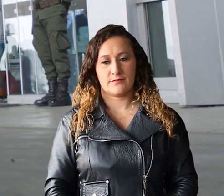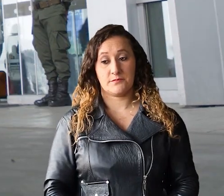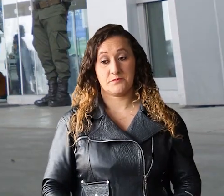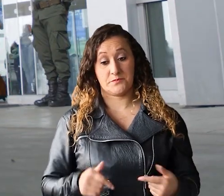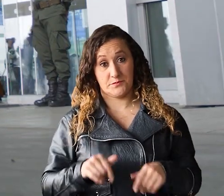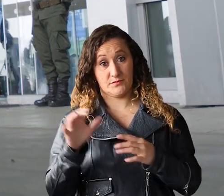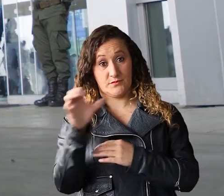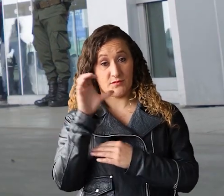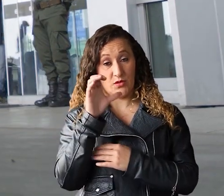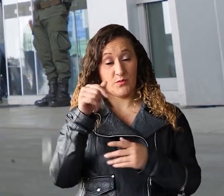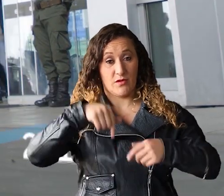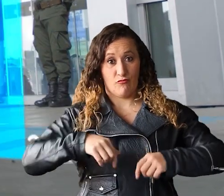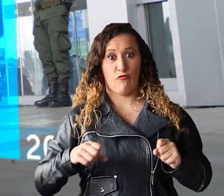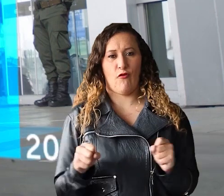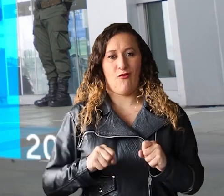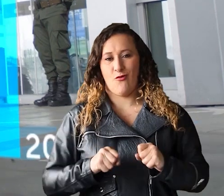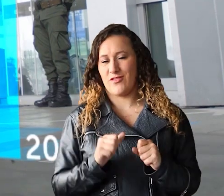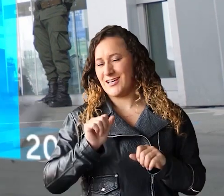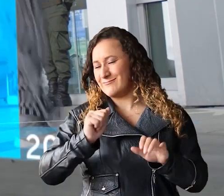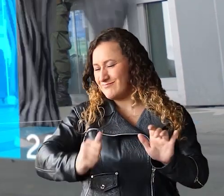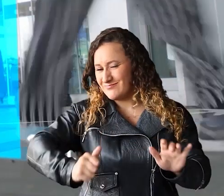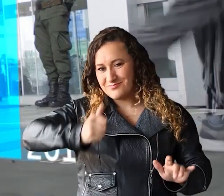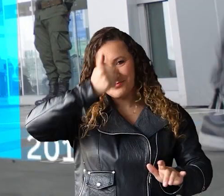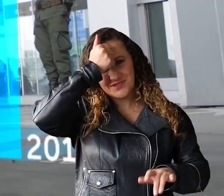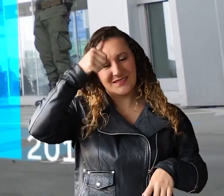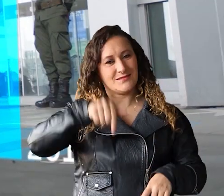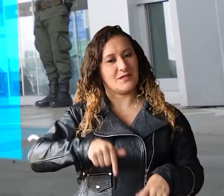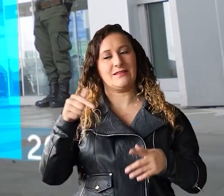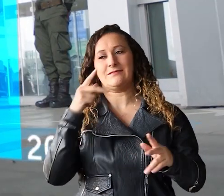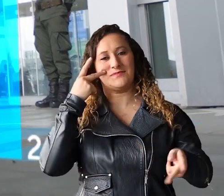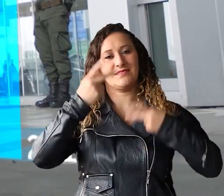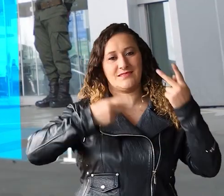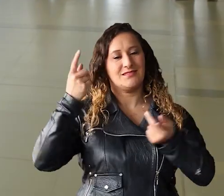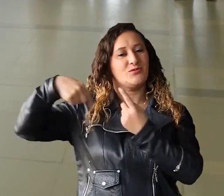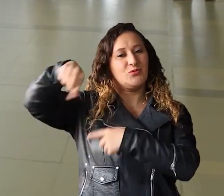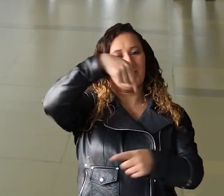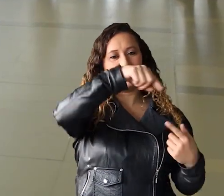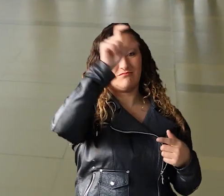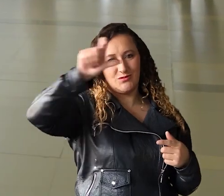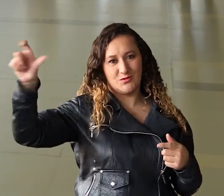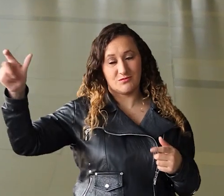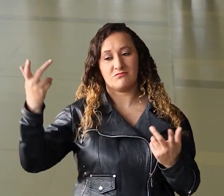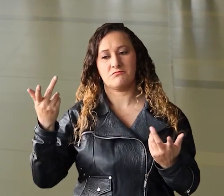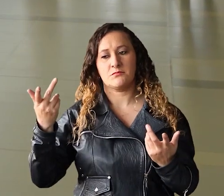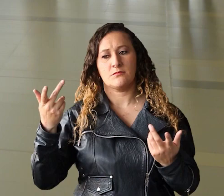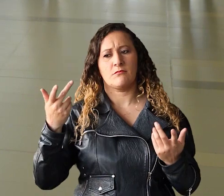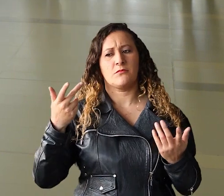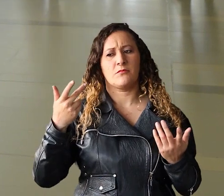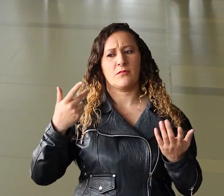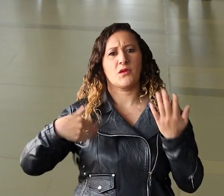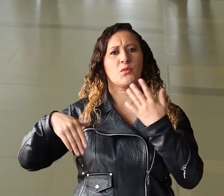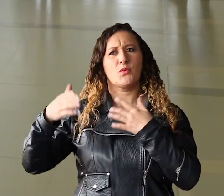En Colombia, Bogotá es la ciudad que más turistas recibe. En los últimos años, el turismo internacional